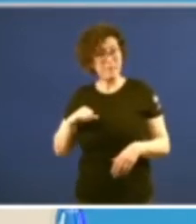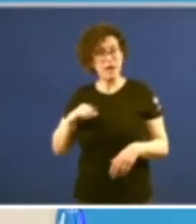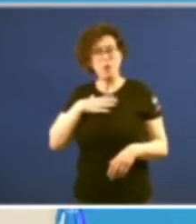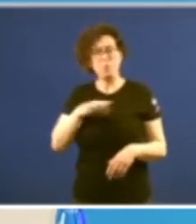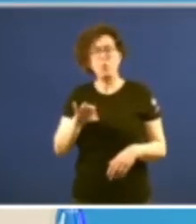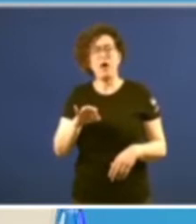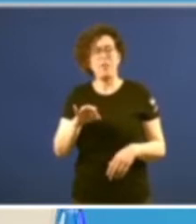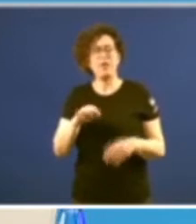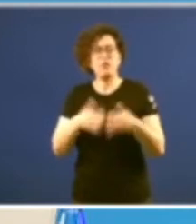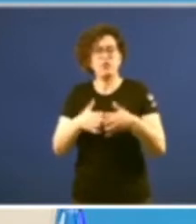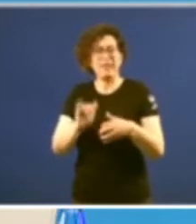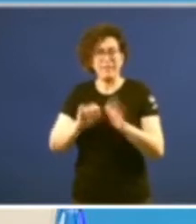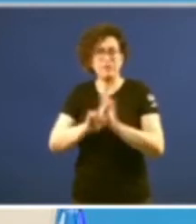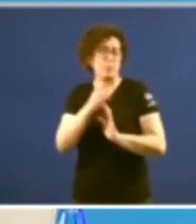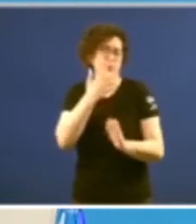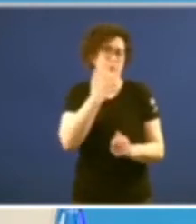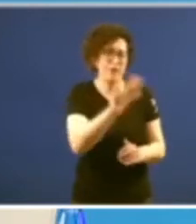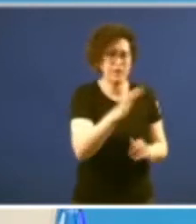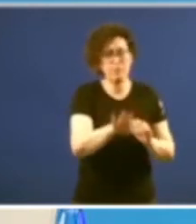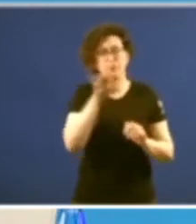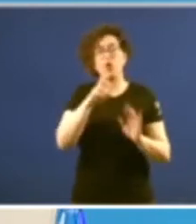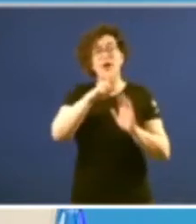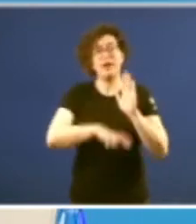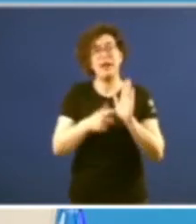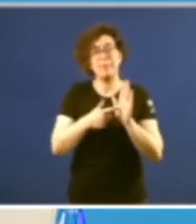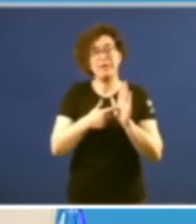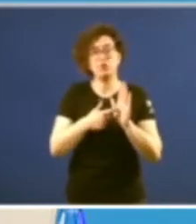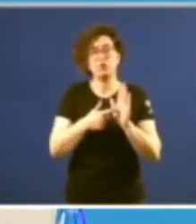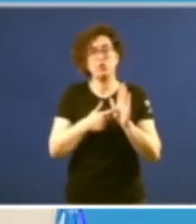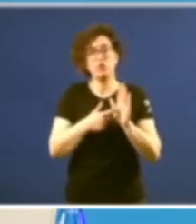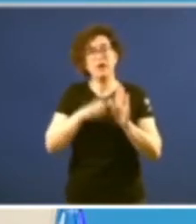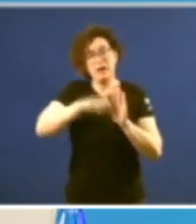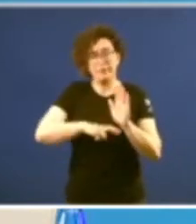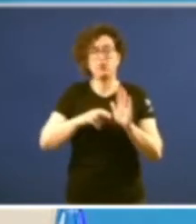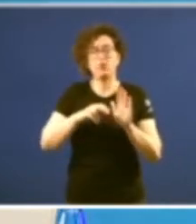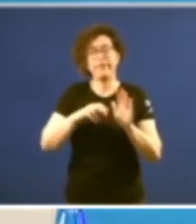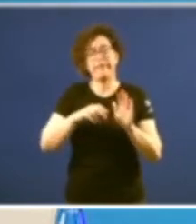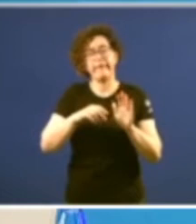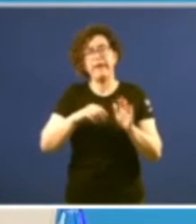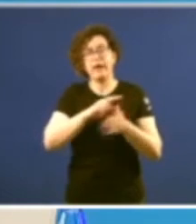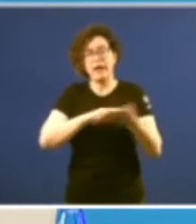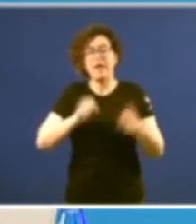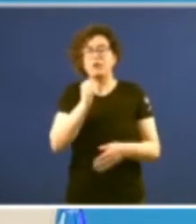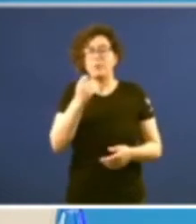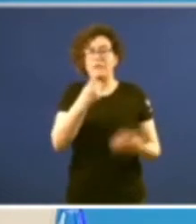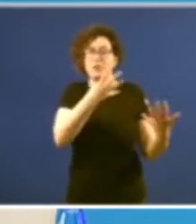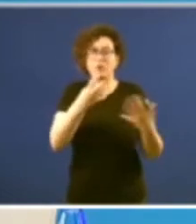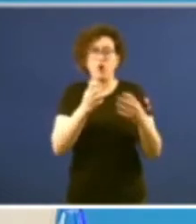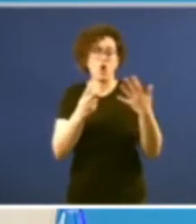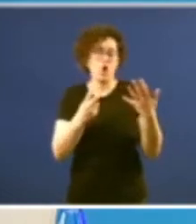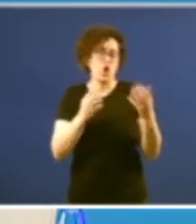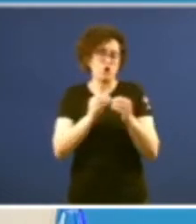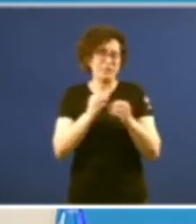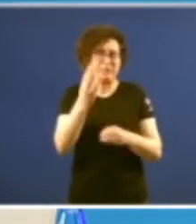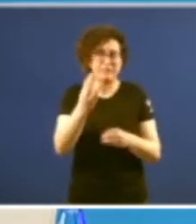desenvolver entre ellas podemos destacar o reglamento do próprio Parlamento de Galicia no ano 1983 seis leis